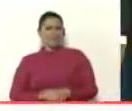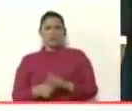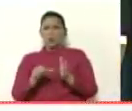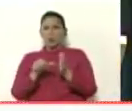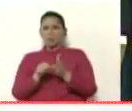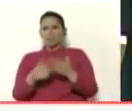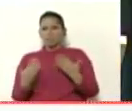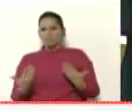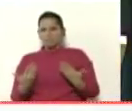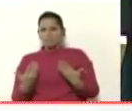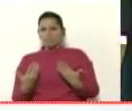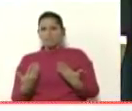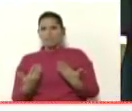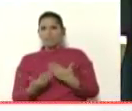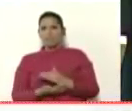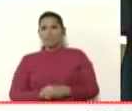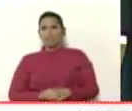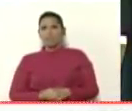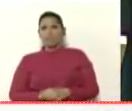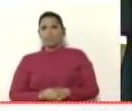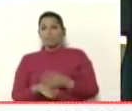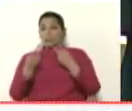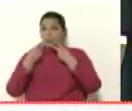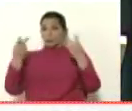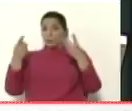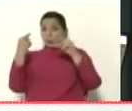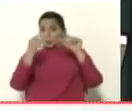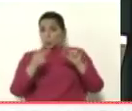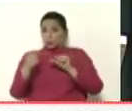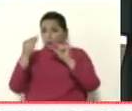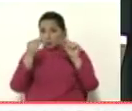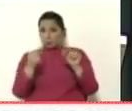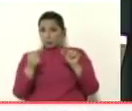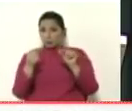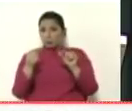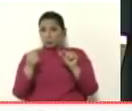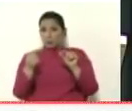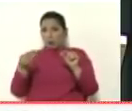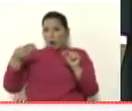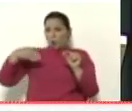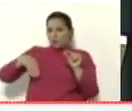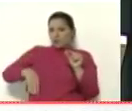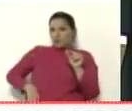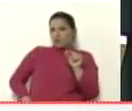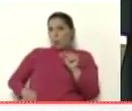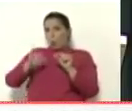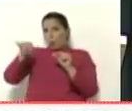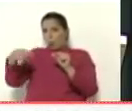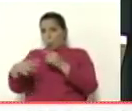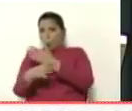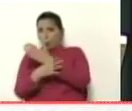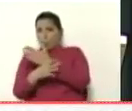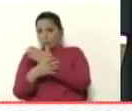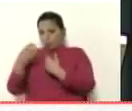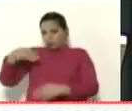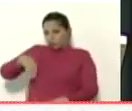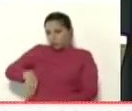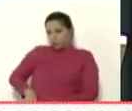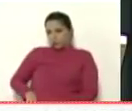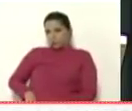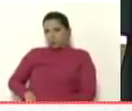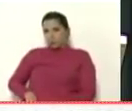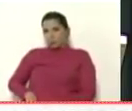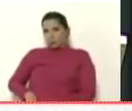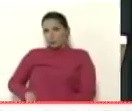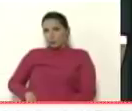donde está lo publicamos en un tweet se lo embolsilló directamente Juan Guaidó hay